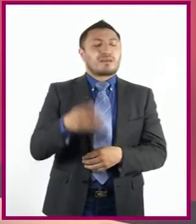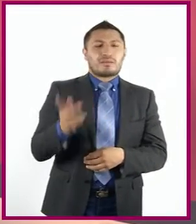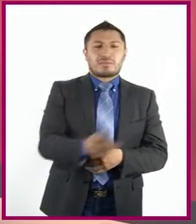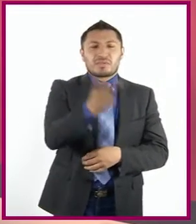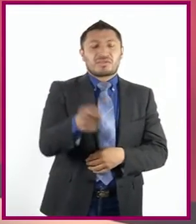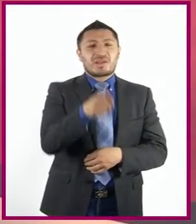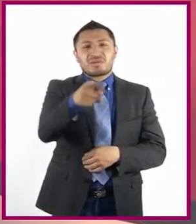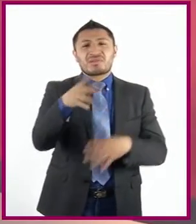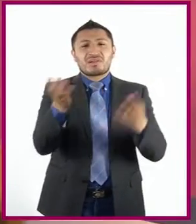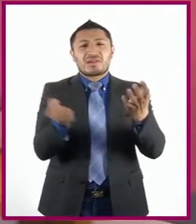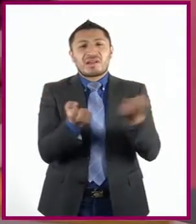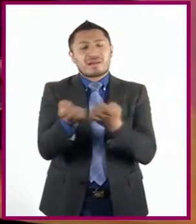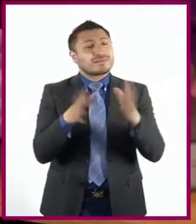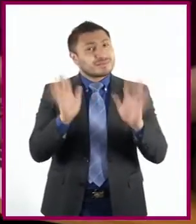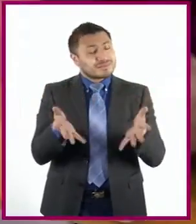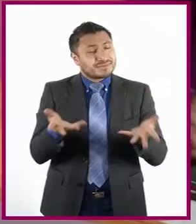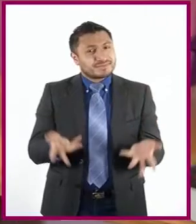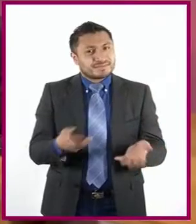hicieron algo de ejercicio?